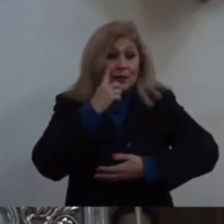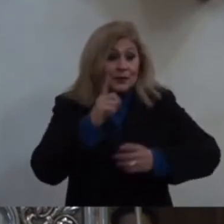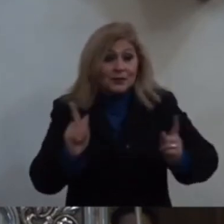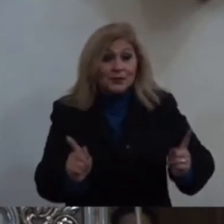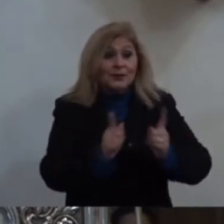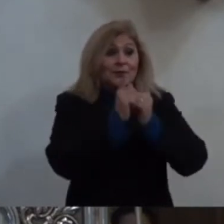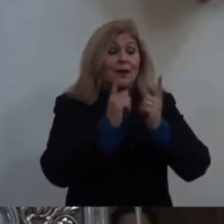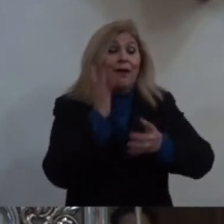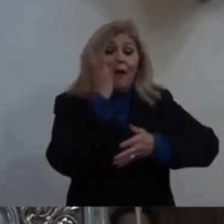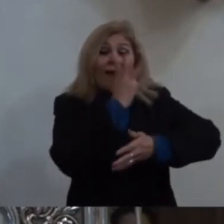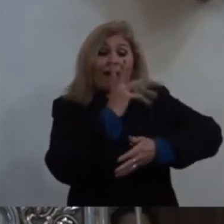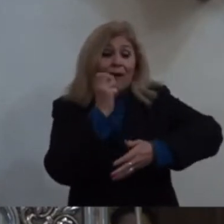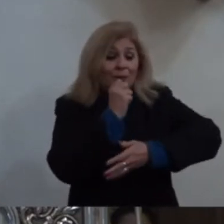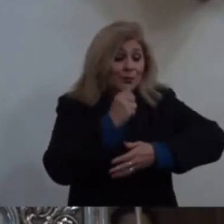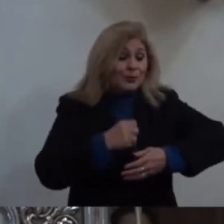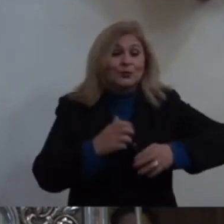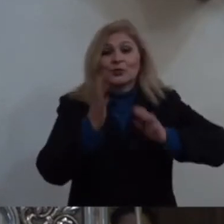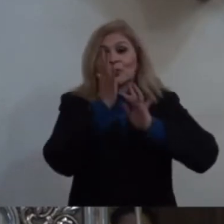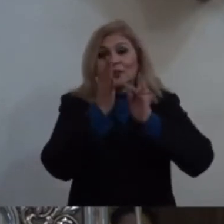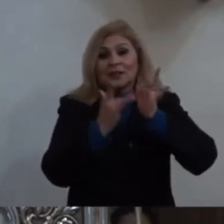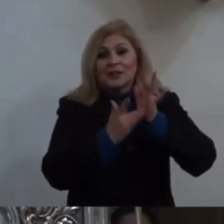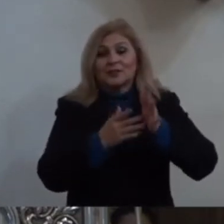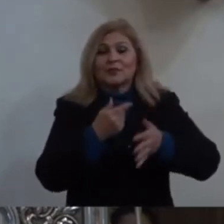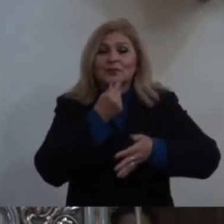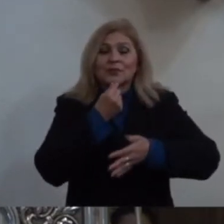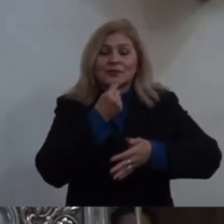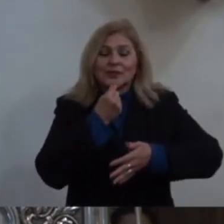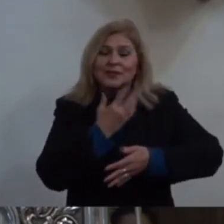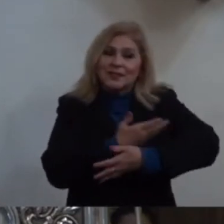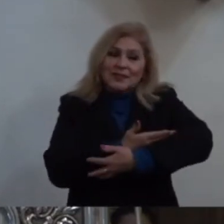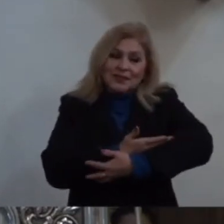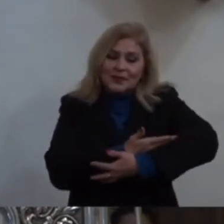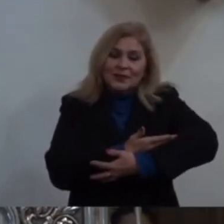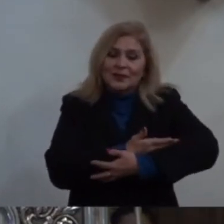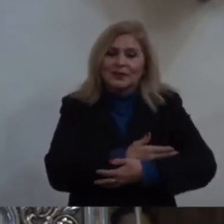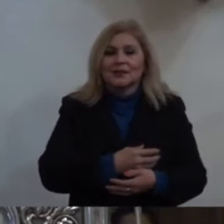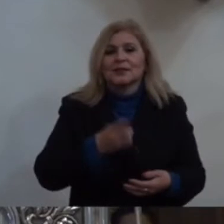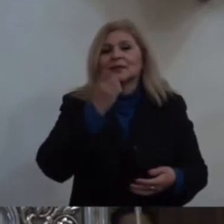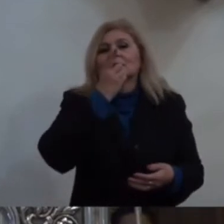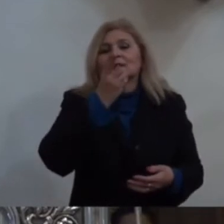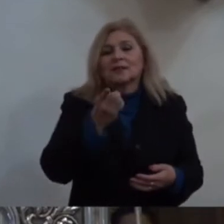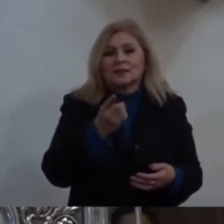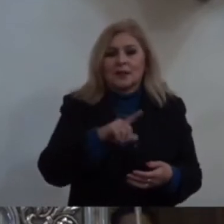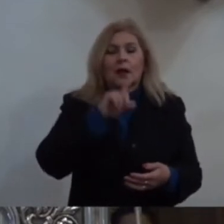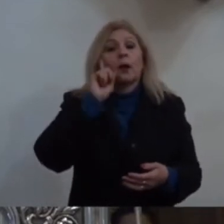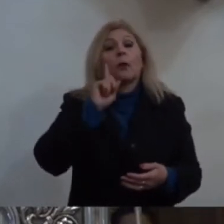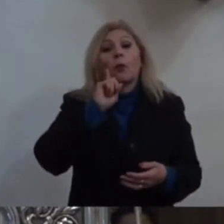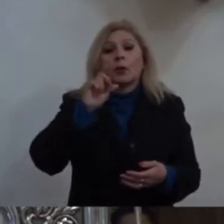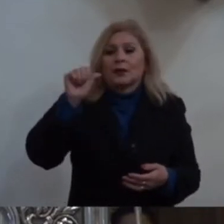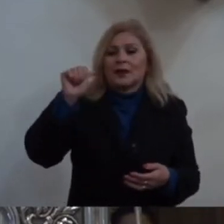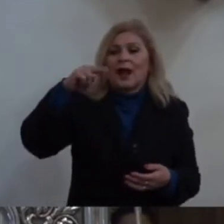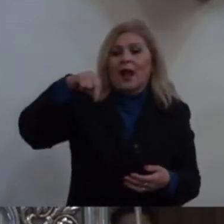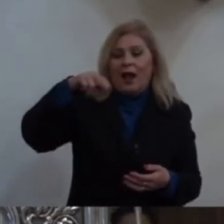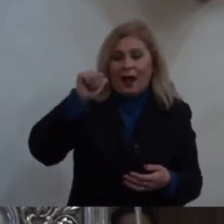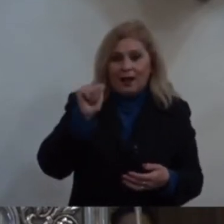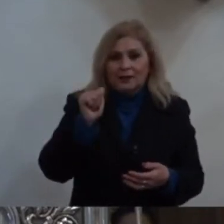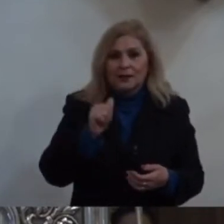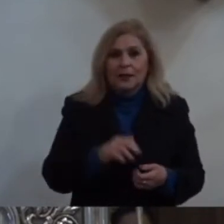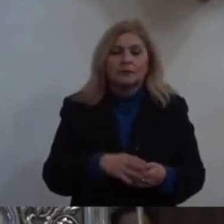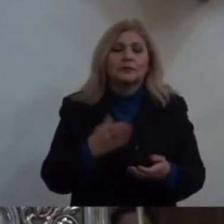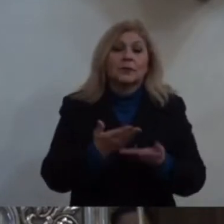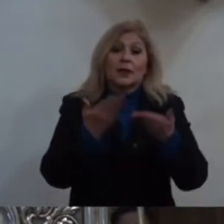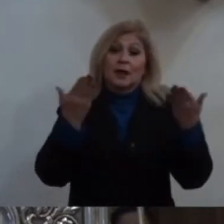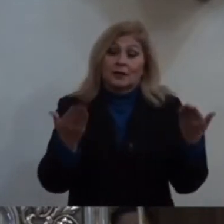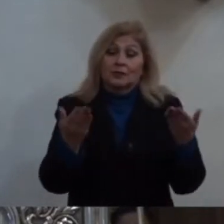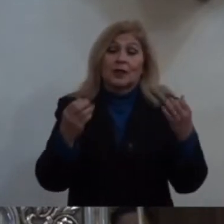niño De toda vida Siempre hay que hablar bien Todos somos